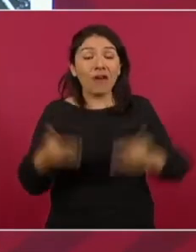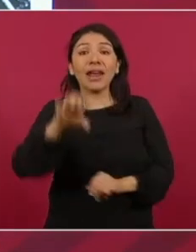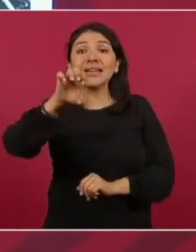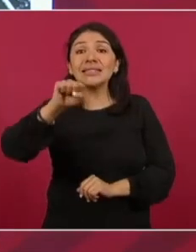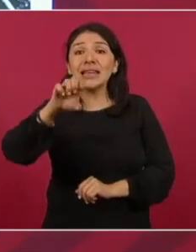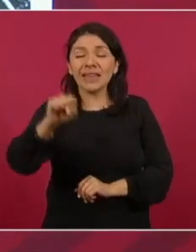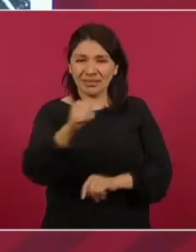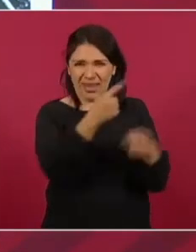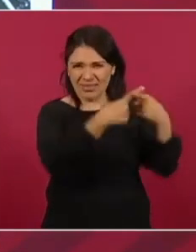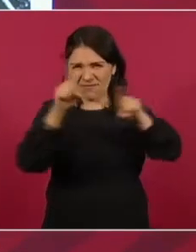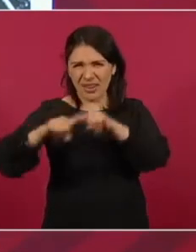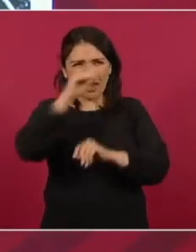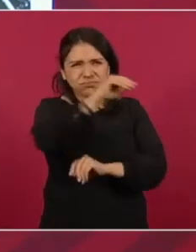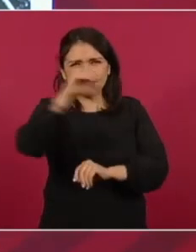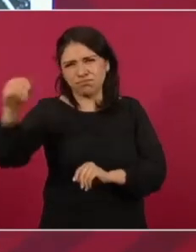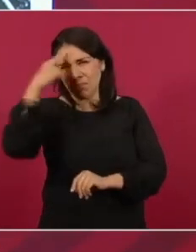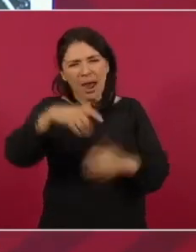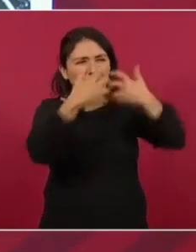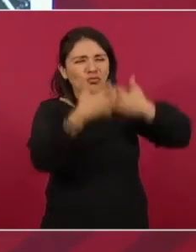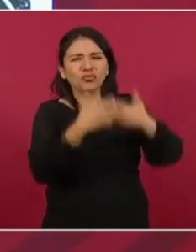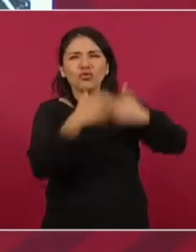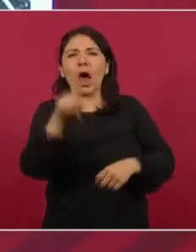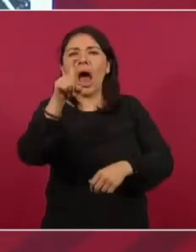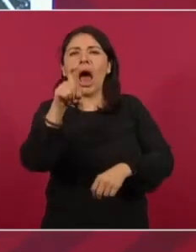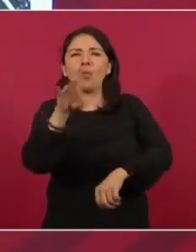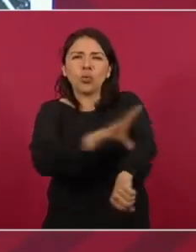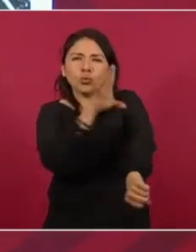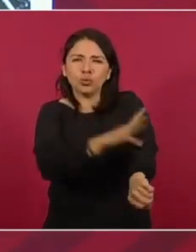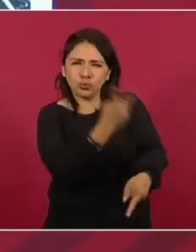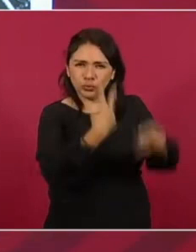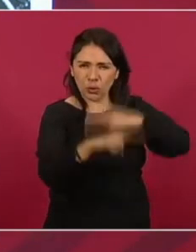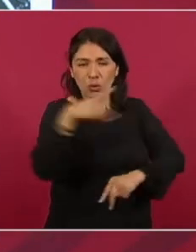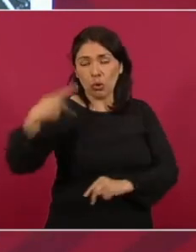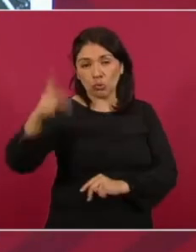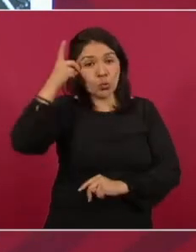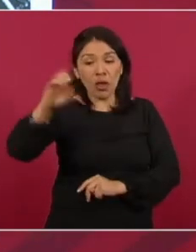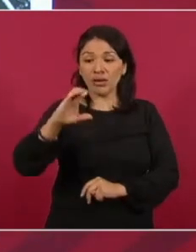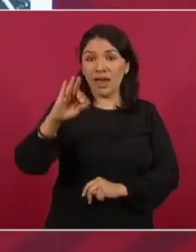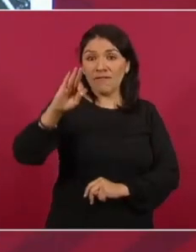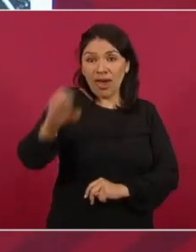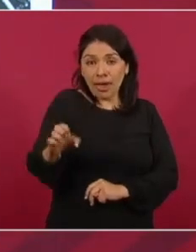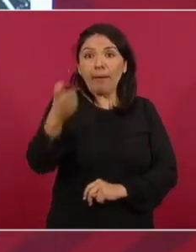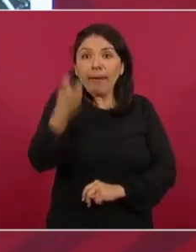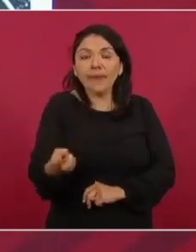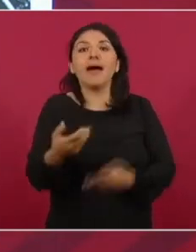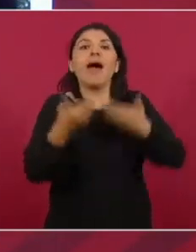de todo el país de la Comisión Federal de Electricidad. Y esto